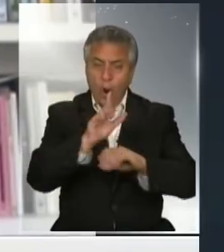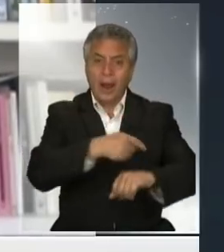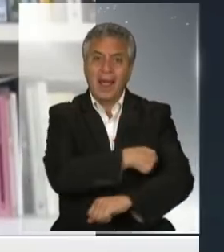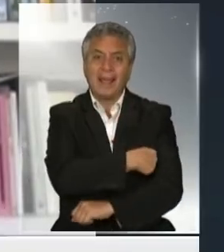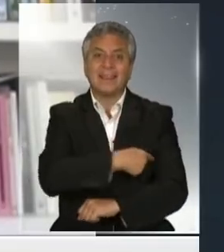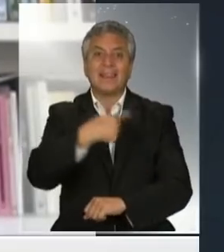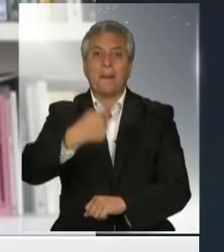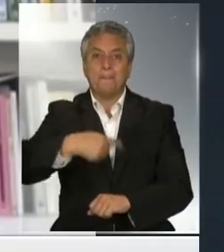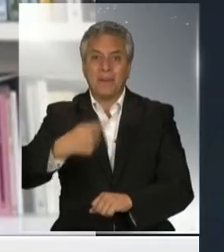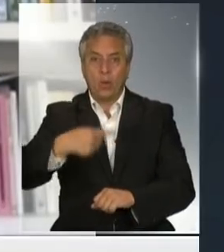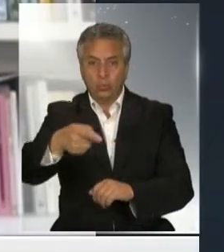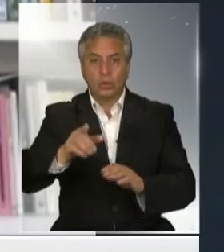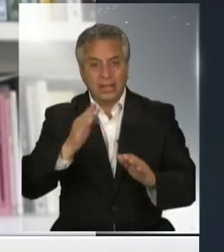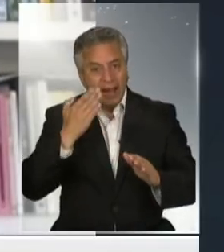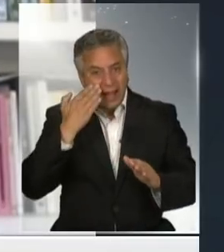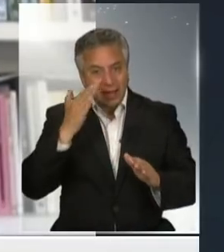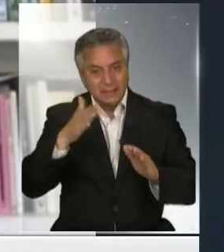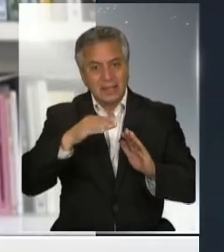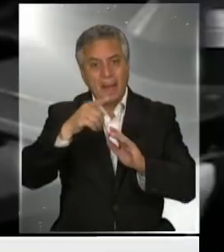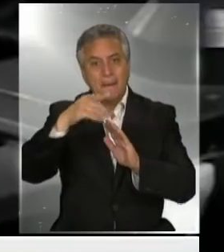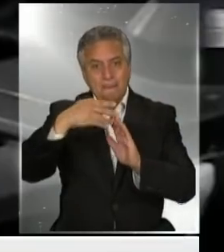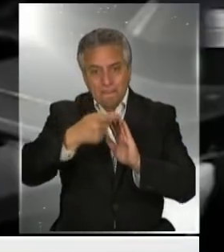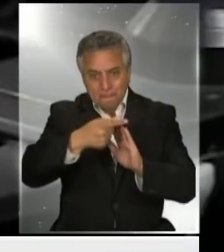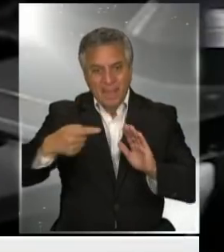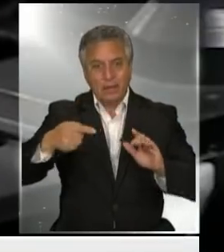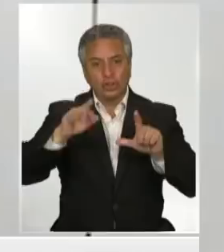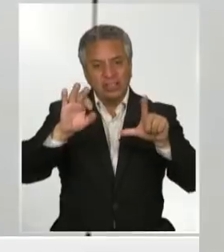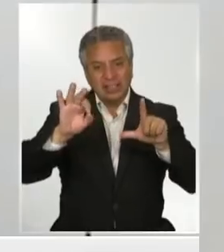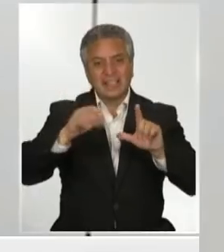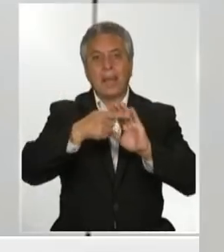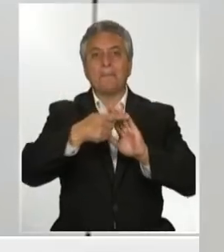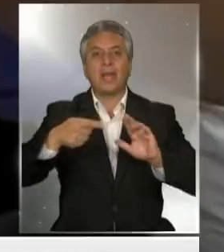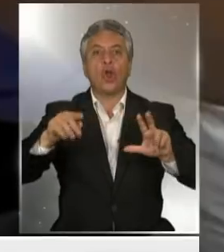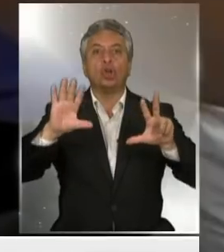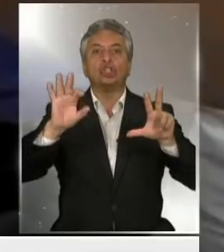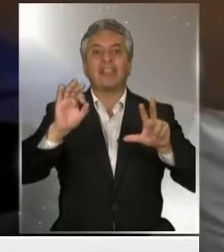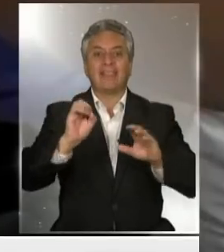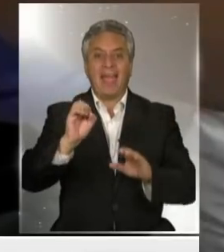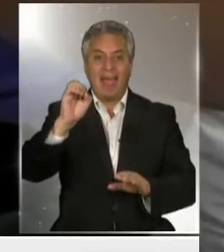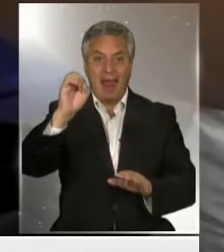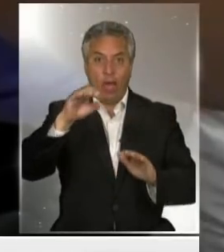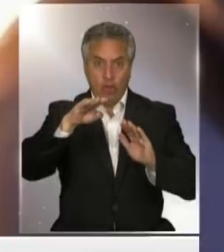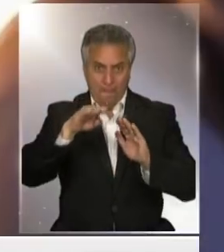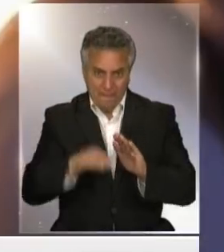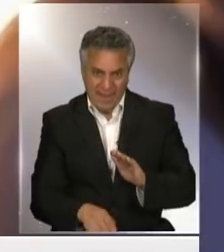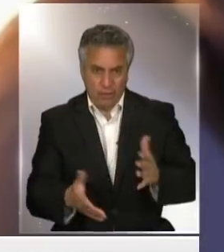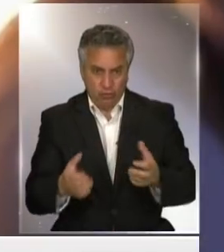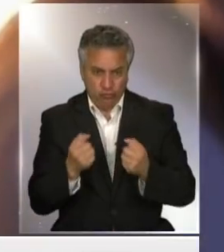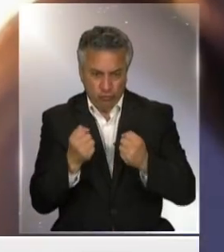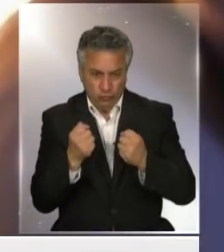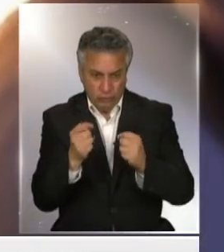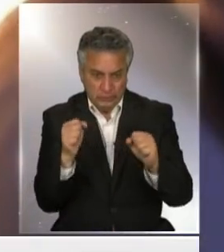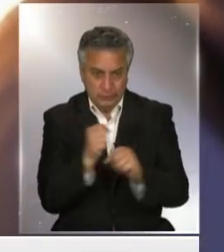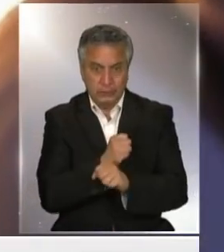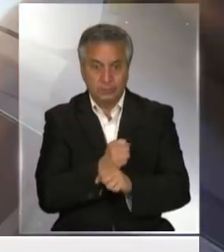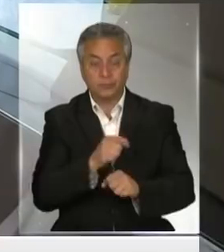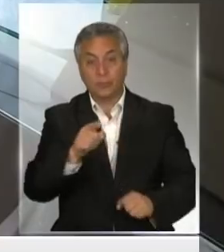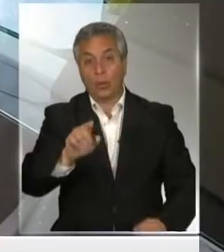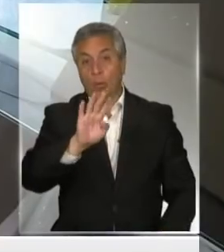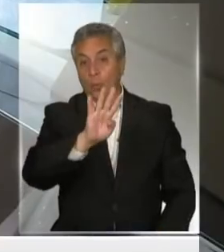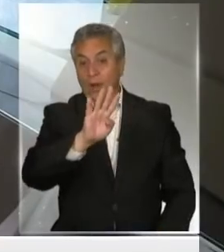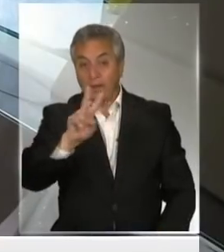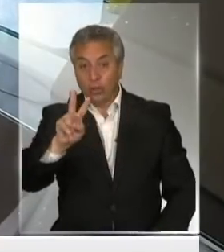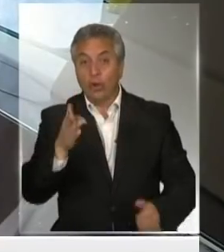temperaturas que son cerca de menos 70, menos 80 grados. Urge la vacuna para derrotar al virus. 42 fallecimientos se